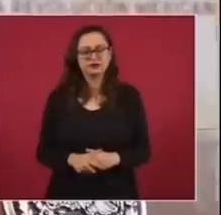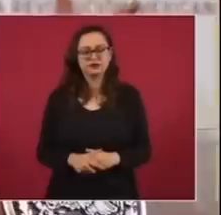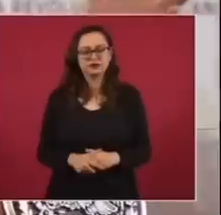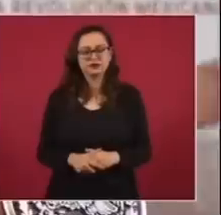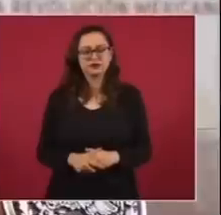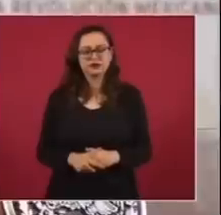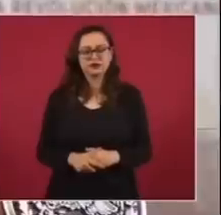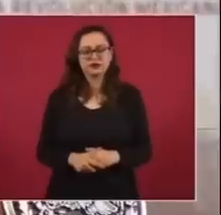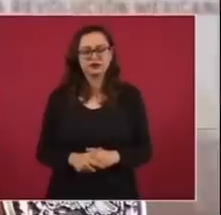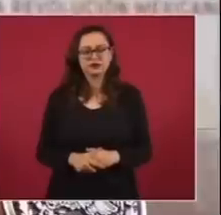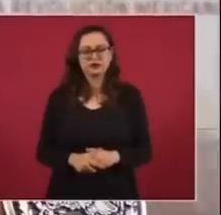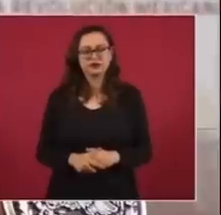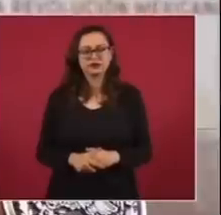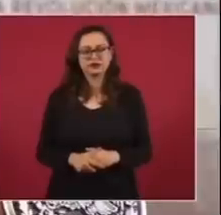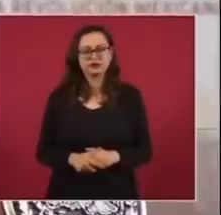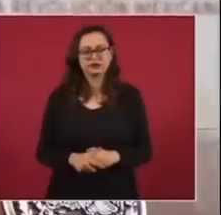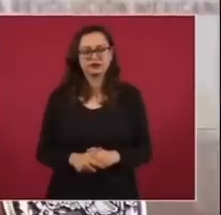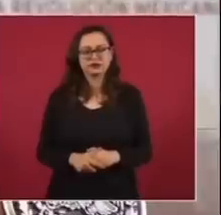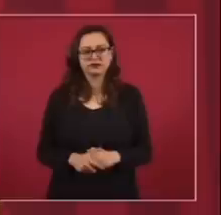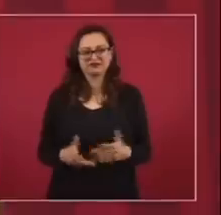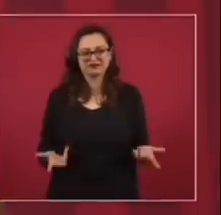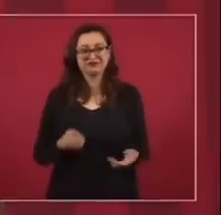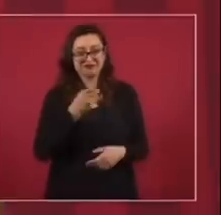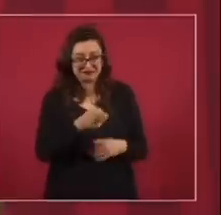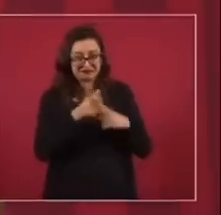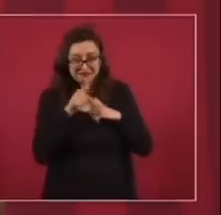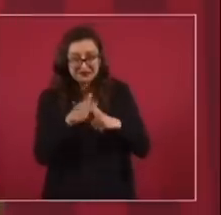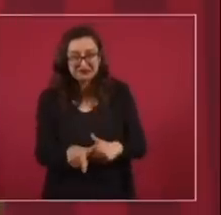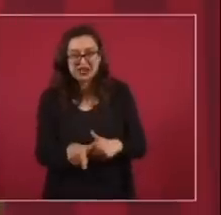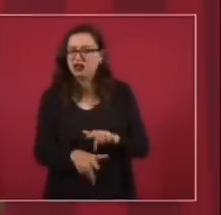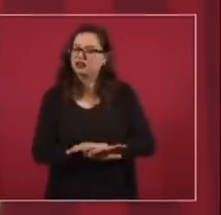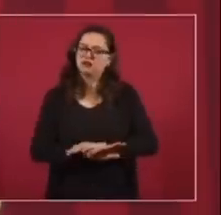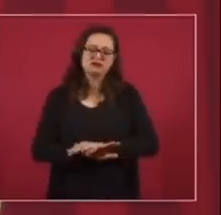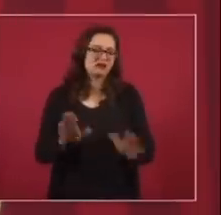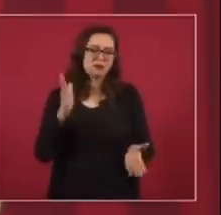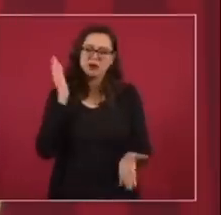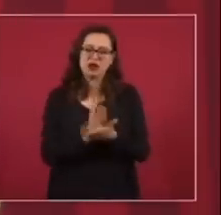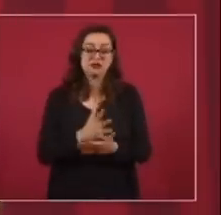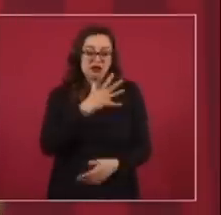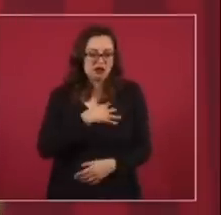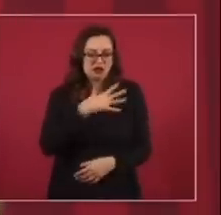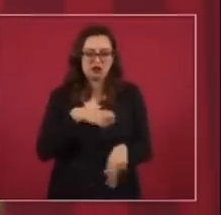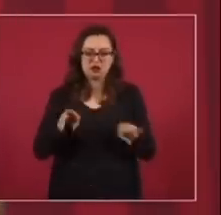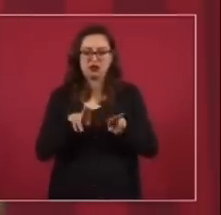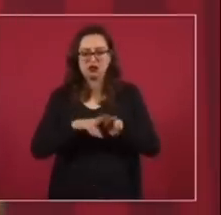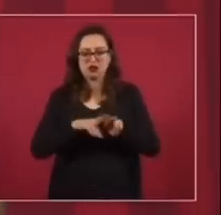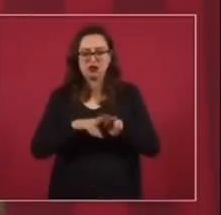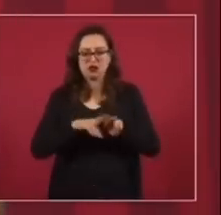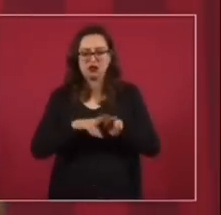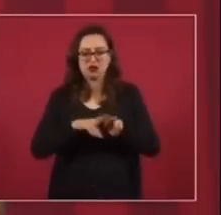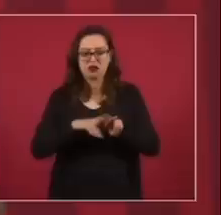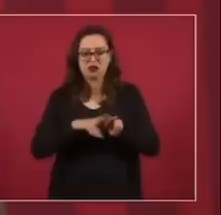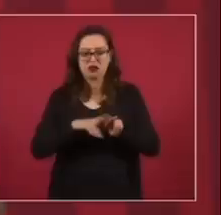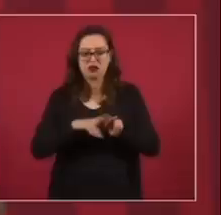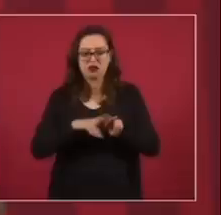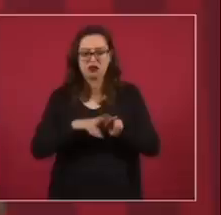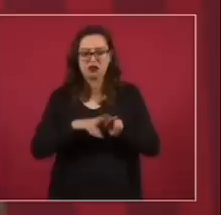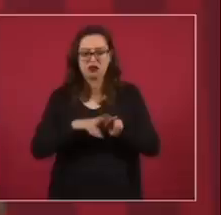y que no queremos heredar eso a las nuevas generaciones a nuestros hijos a nuestros nietos y ahora